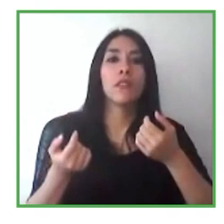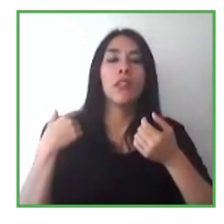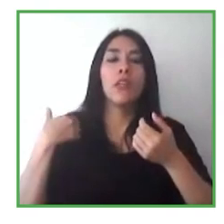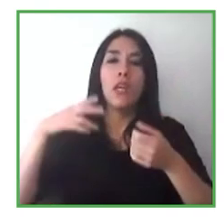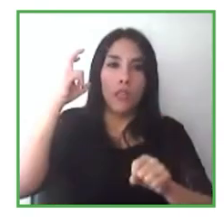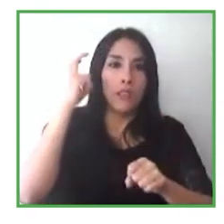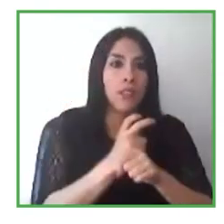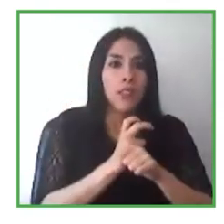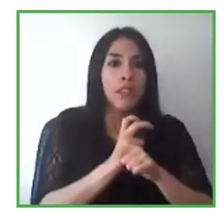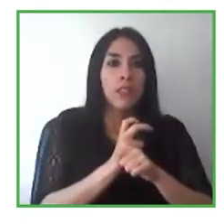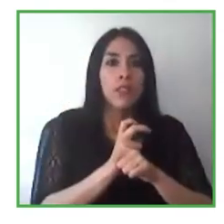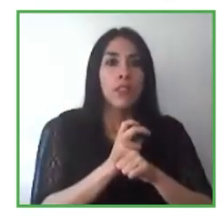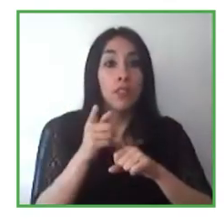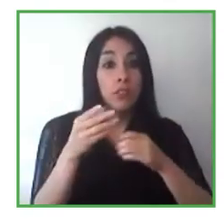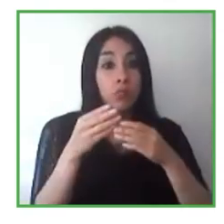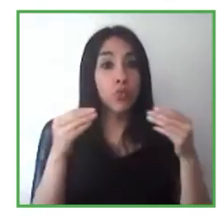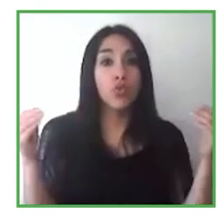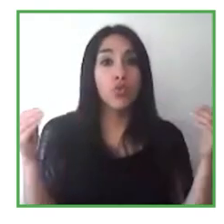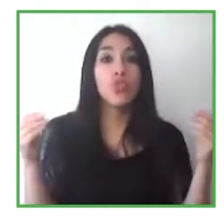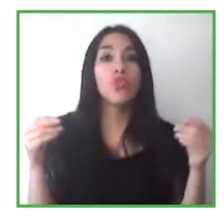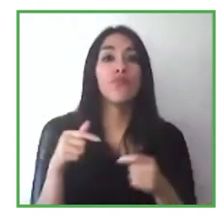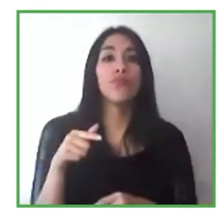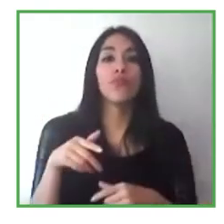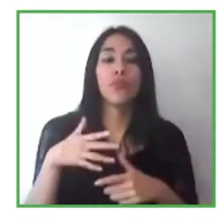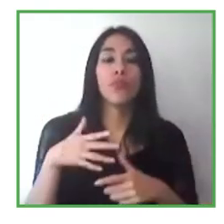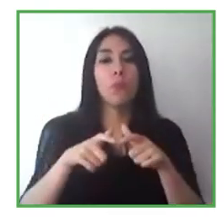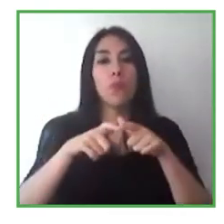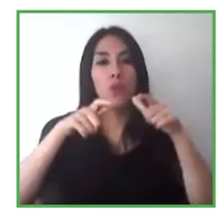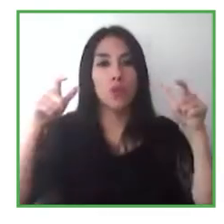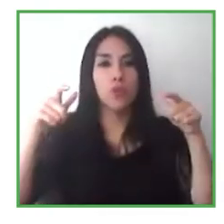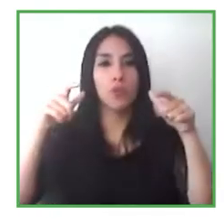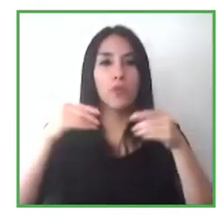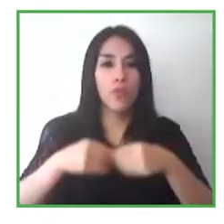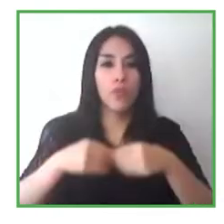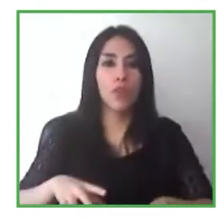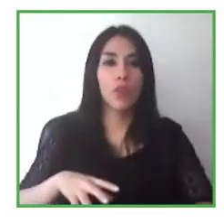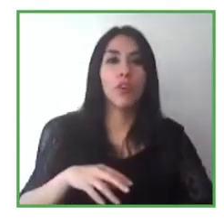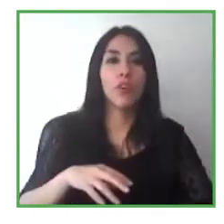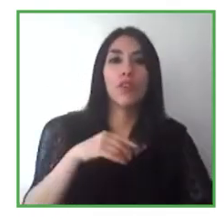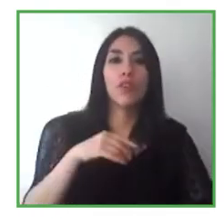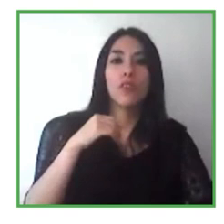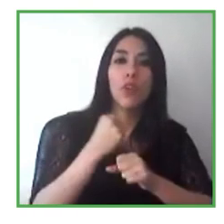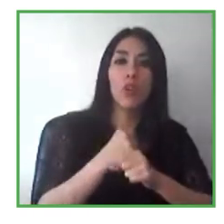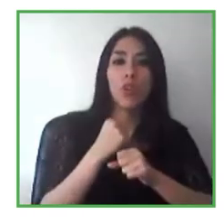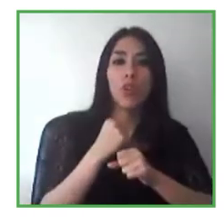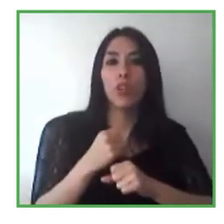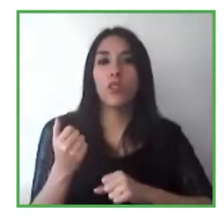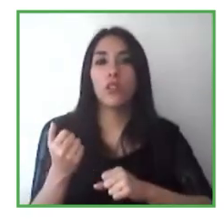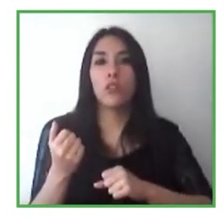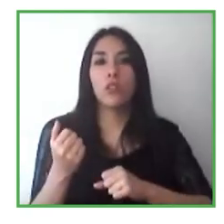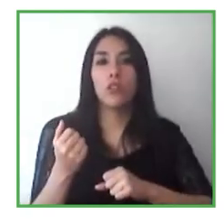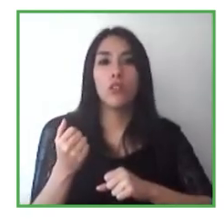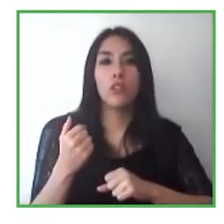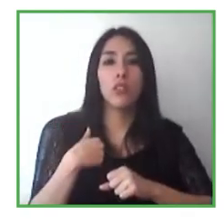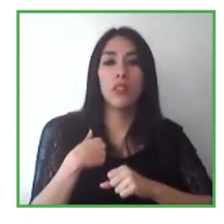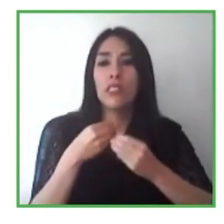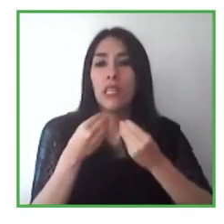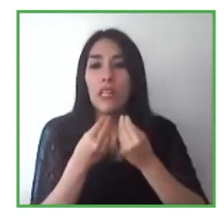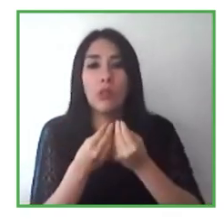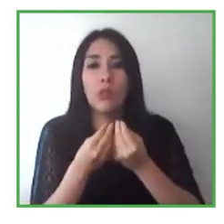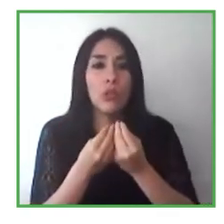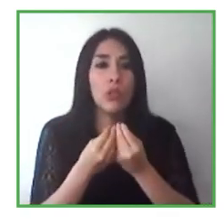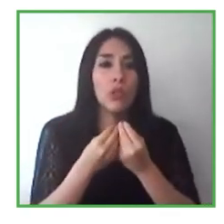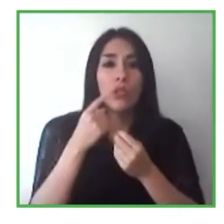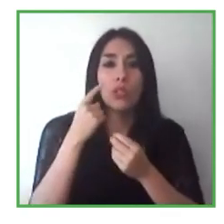personas con discapacidades que quizás han perdido sus trabajos o que no les pagan lo suficiente, pero eso también representa una oportunidad para